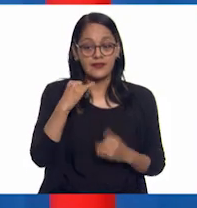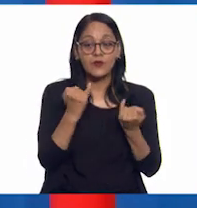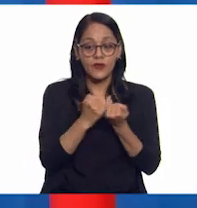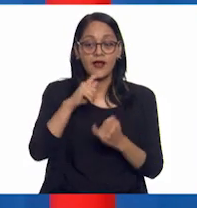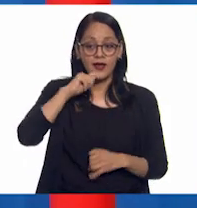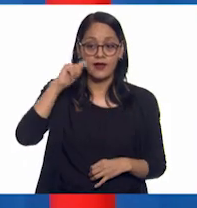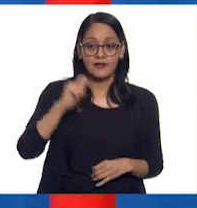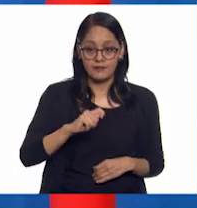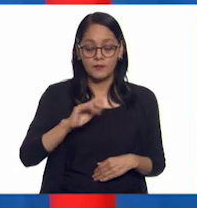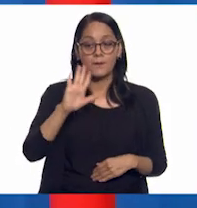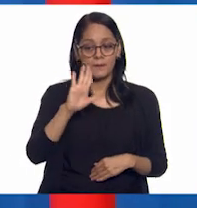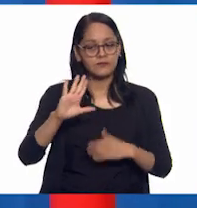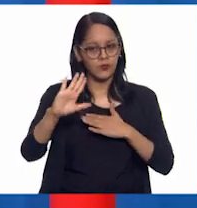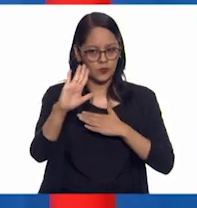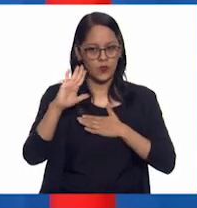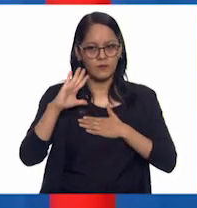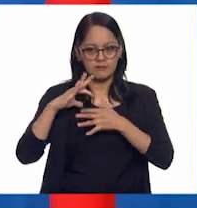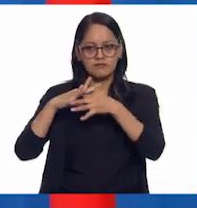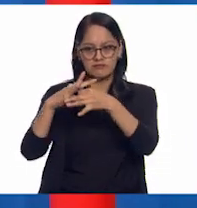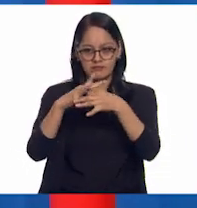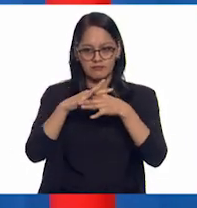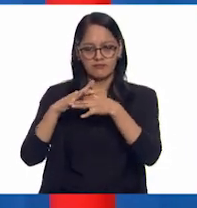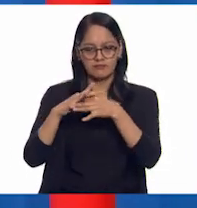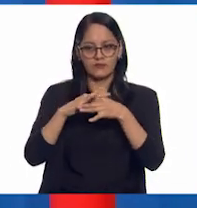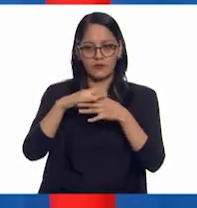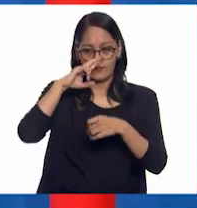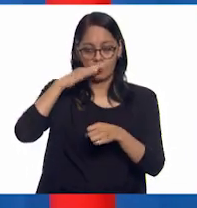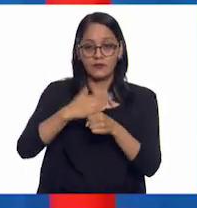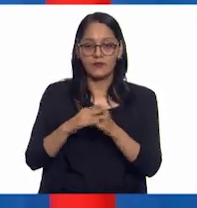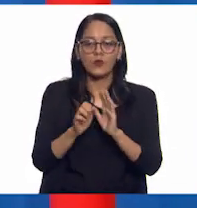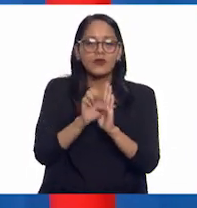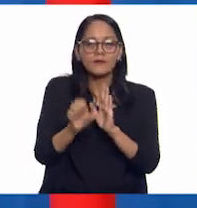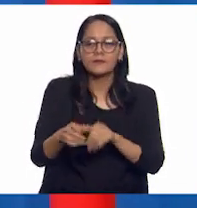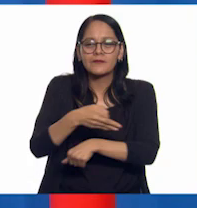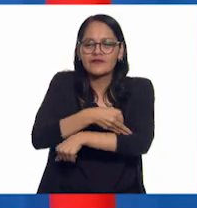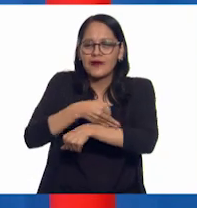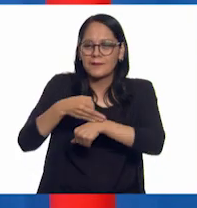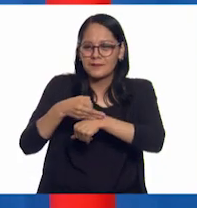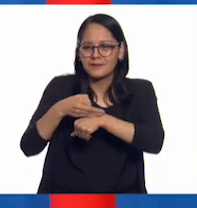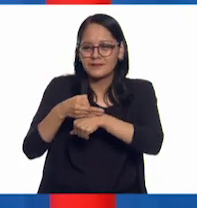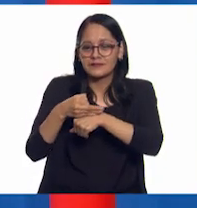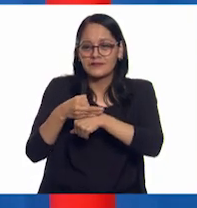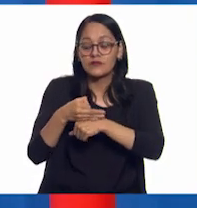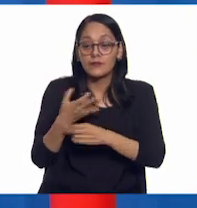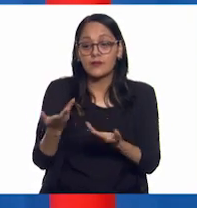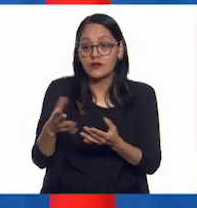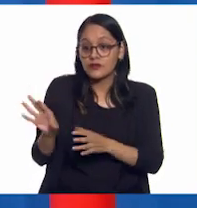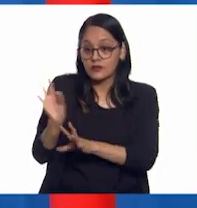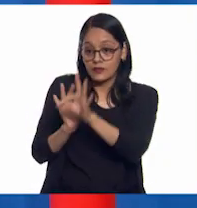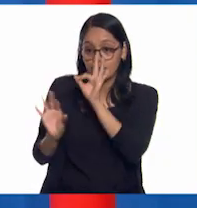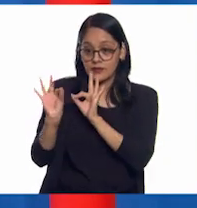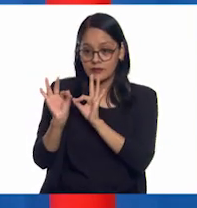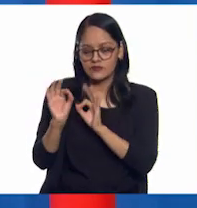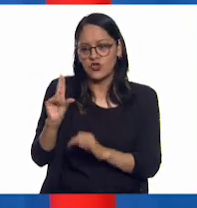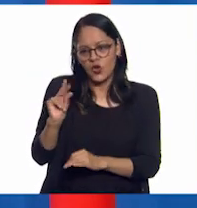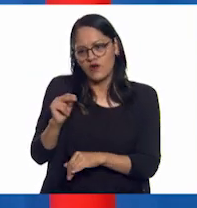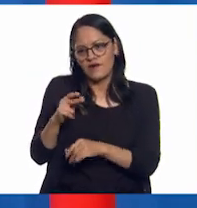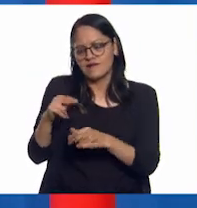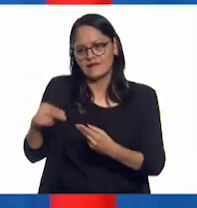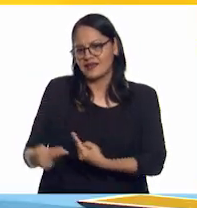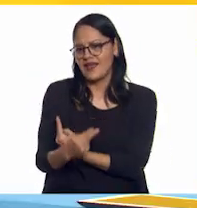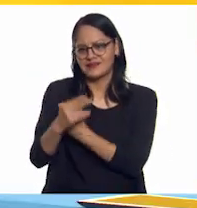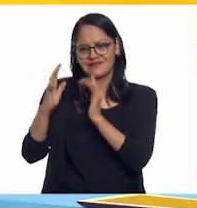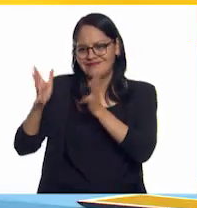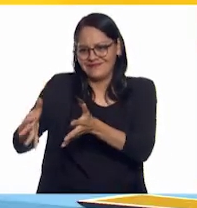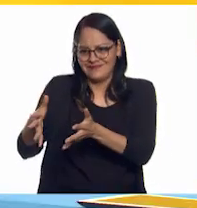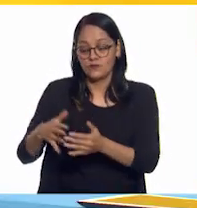otra persona, claro. Lo que quiero decir es que mientras que en tus familiares, pues a esos no los eliges, a tus amistades sí las puedes seleccionar libremente.